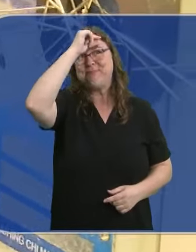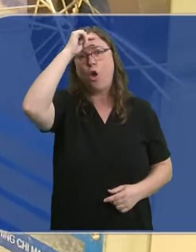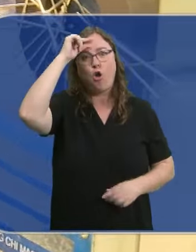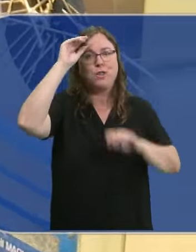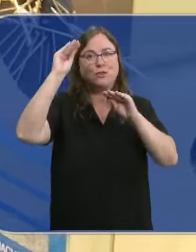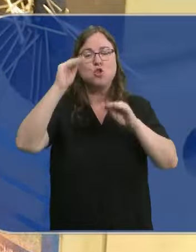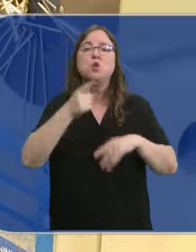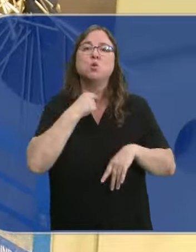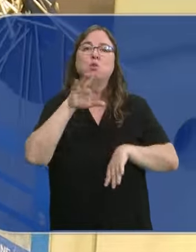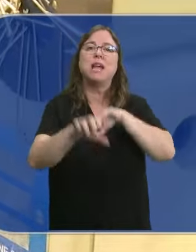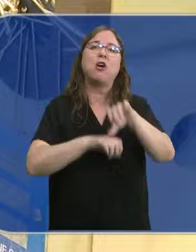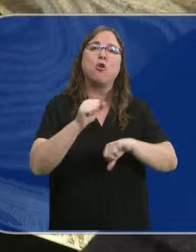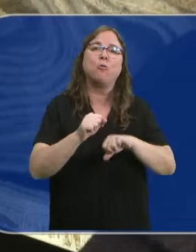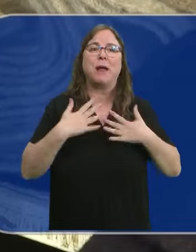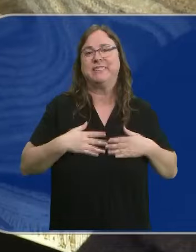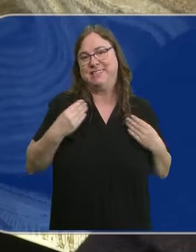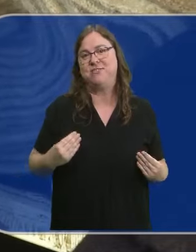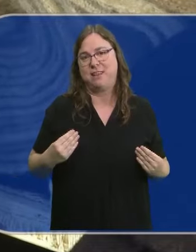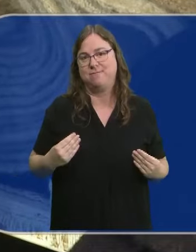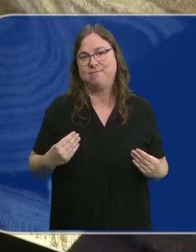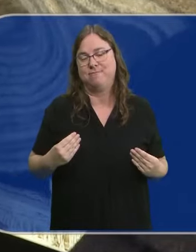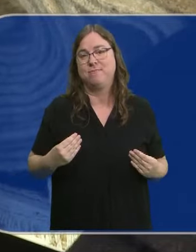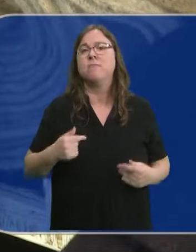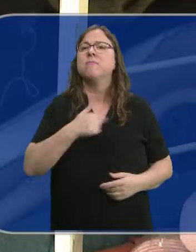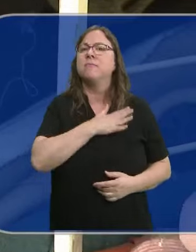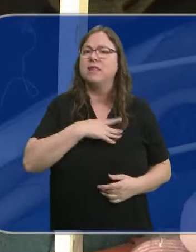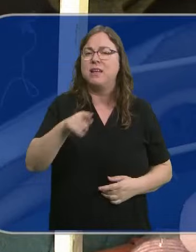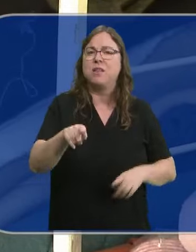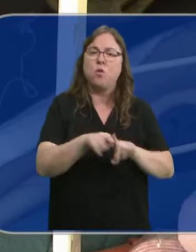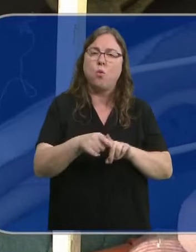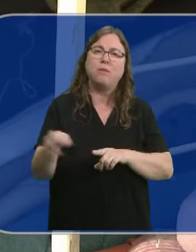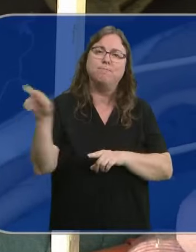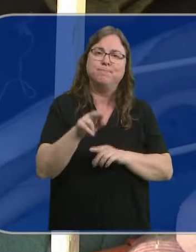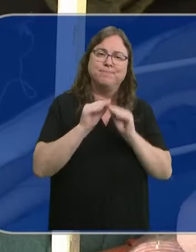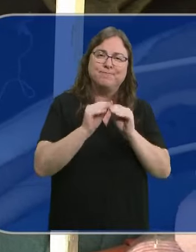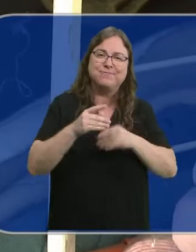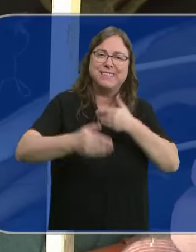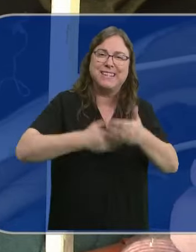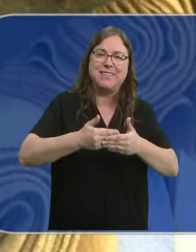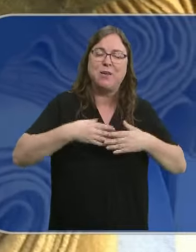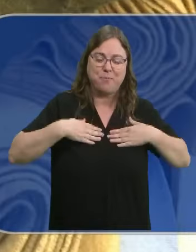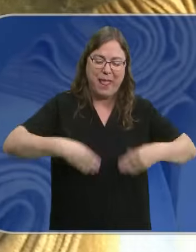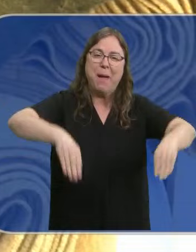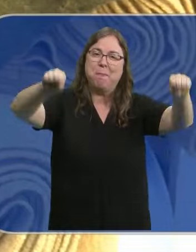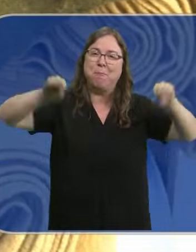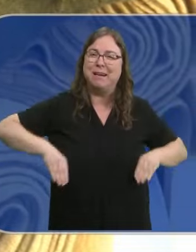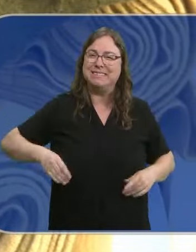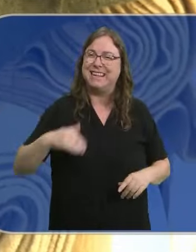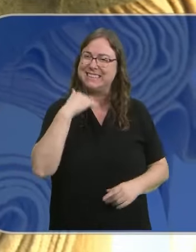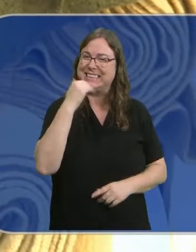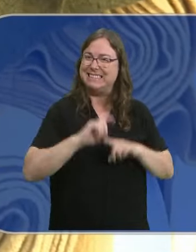que les guste comprar y vestir bien. También plantean recuperar pronto la elaboración de la tradicional manta Zamorana.